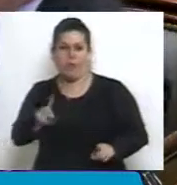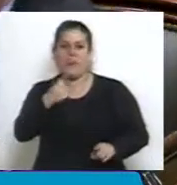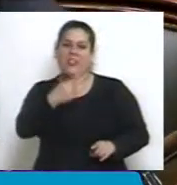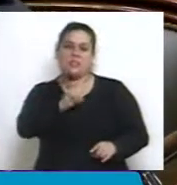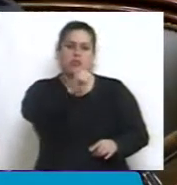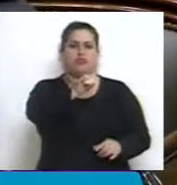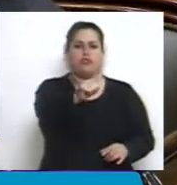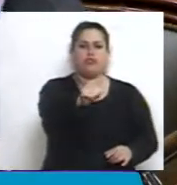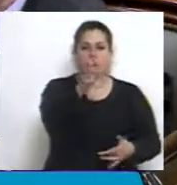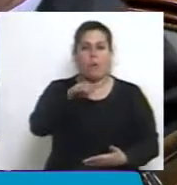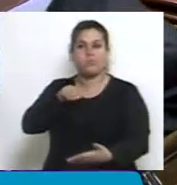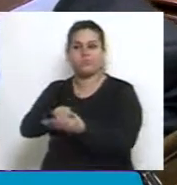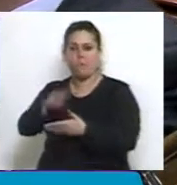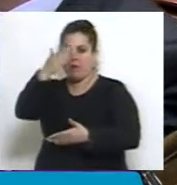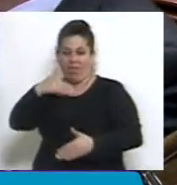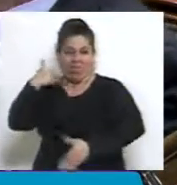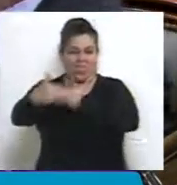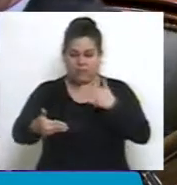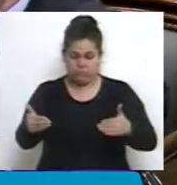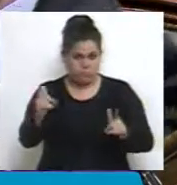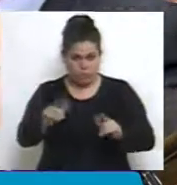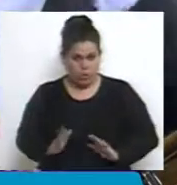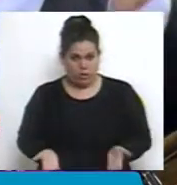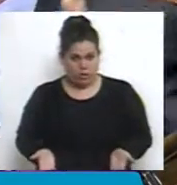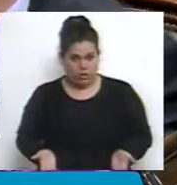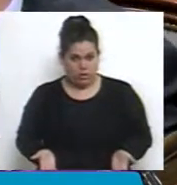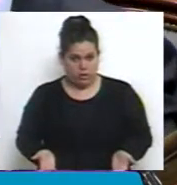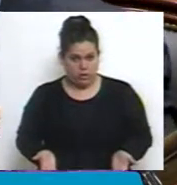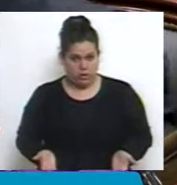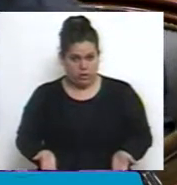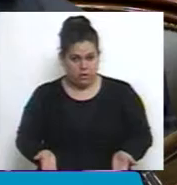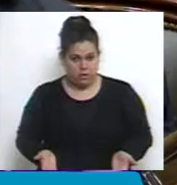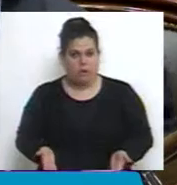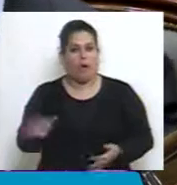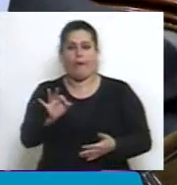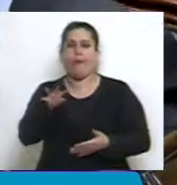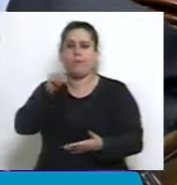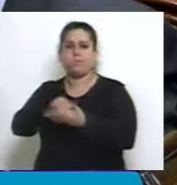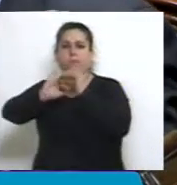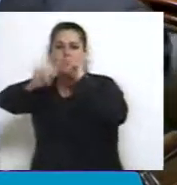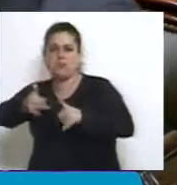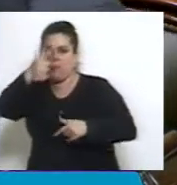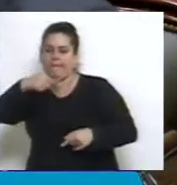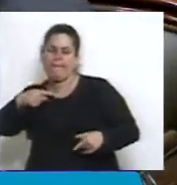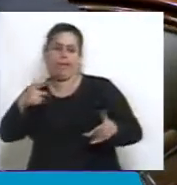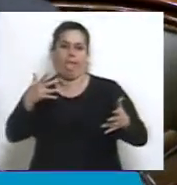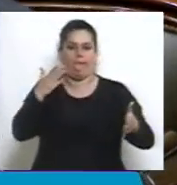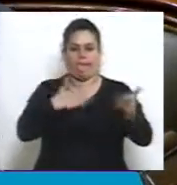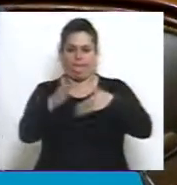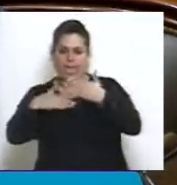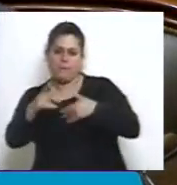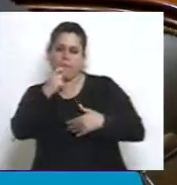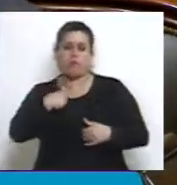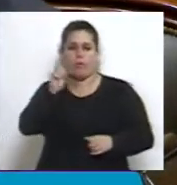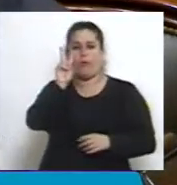después no se ejecutan, u otras se subestiman y se sobre ejecutan. Yo he mirado, por ejemplo, una